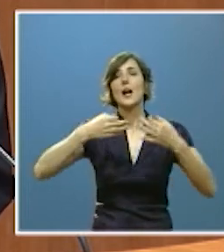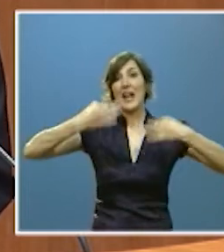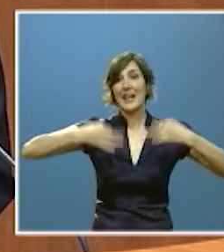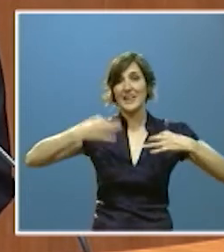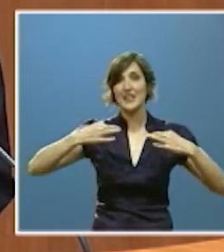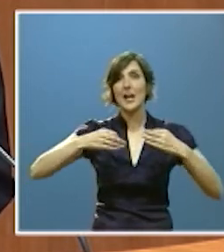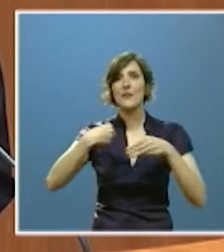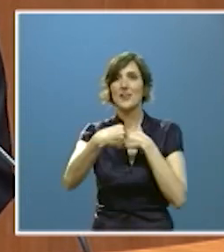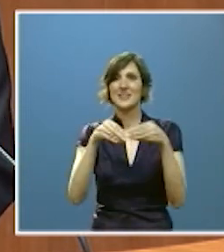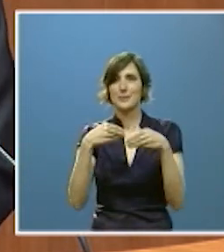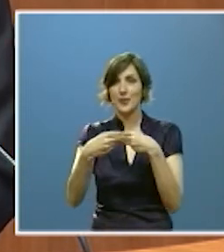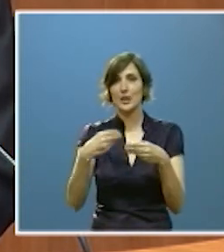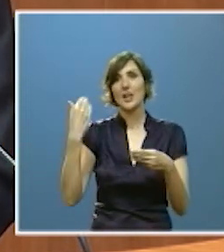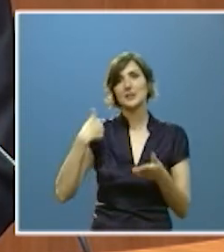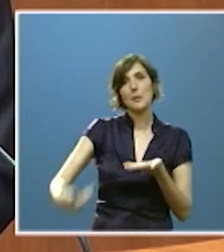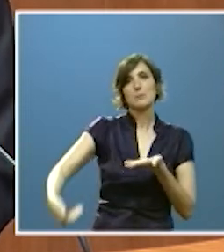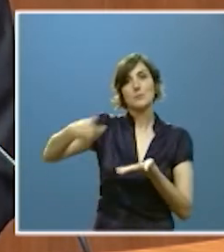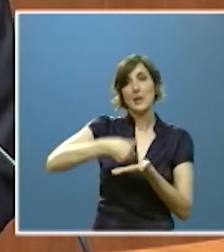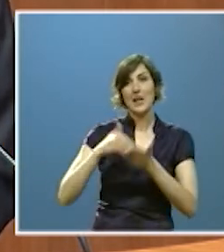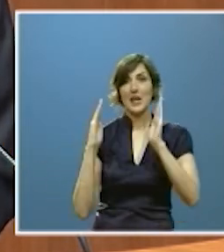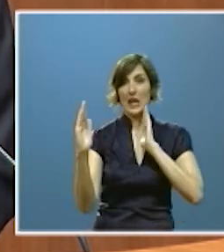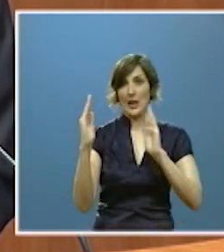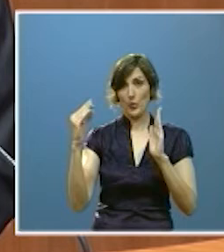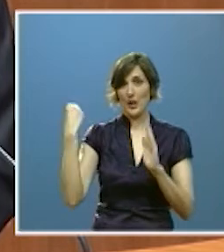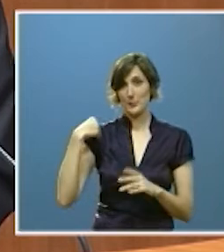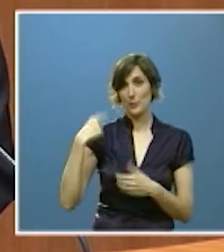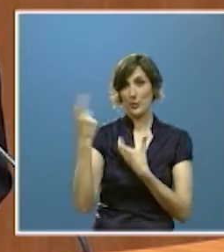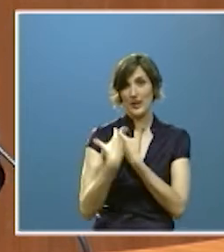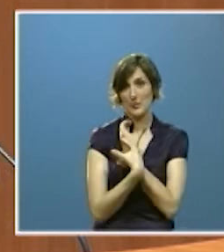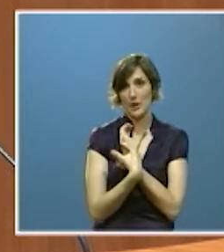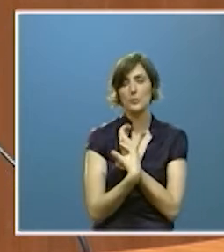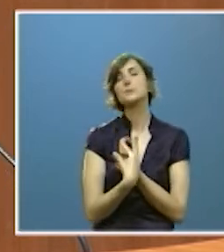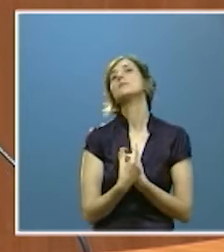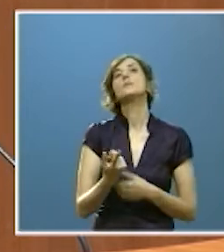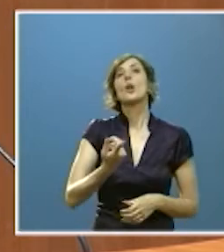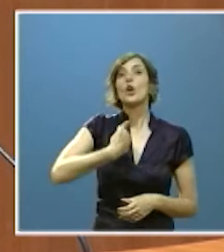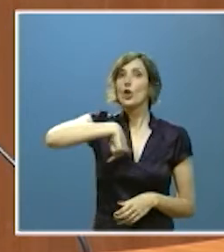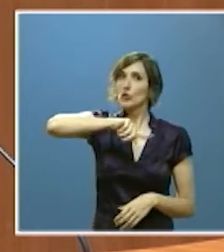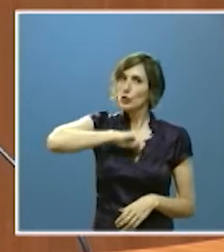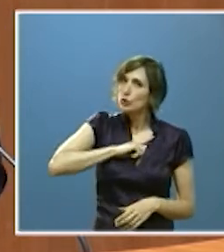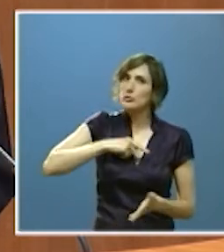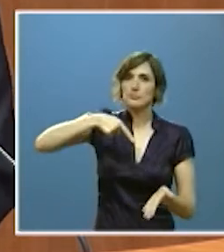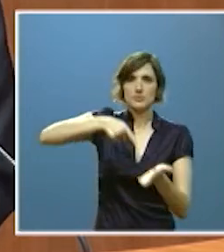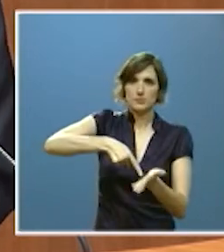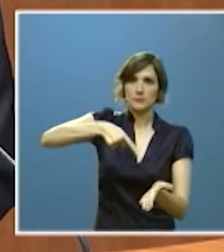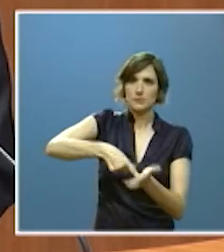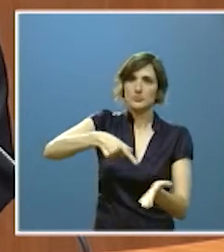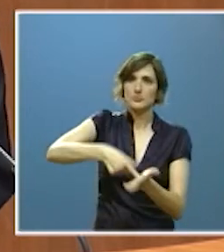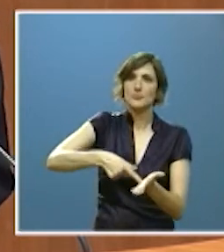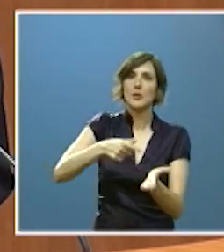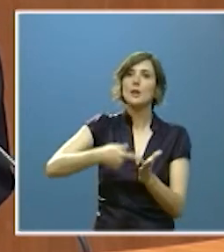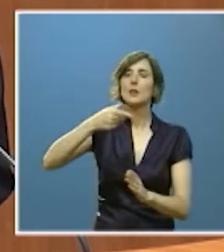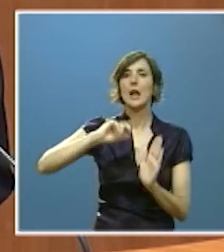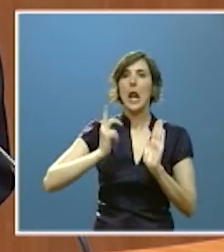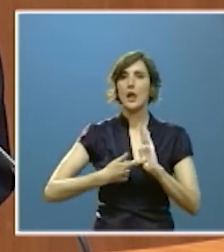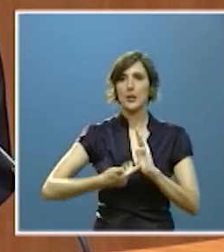que se habían puesto de manifiesto en aquel periodo de participación hemos insistido repetidas veces en la importancia de esta ley